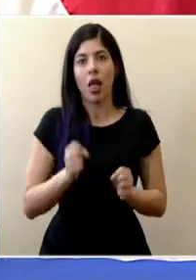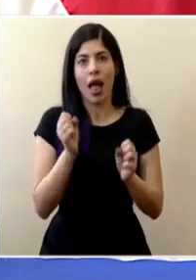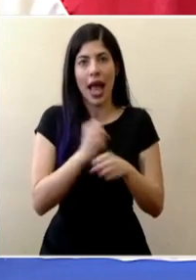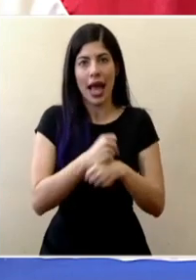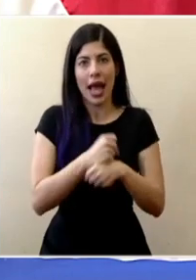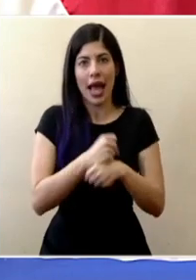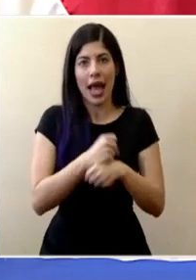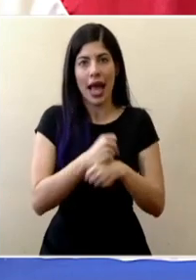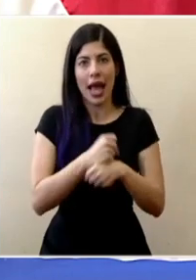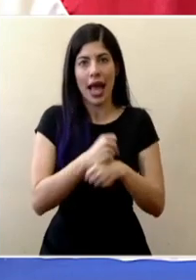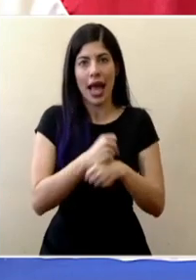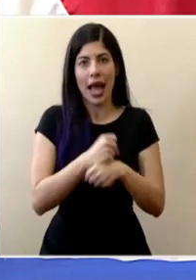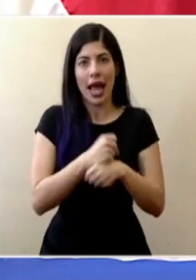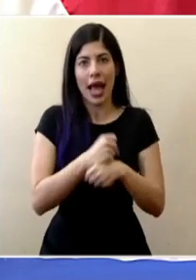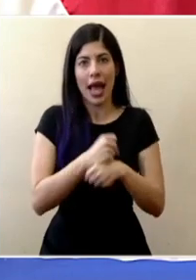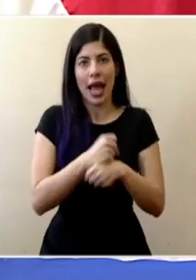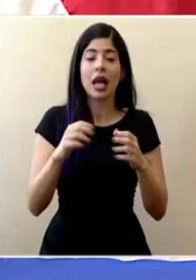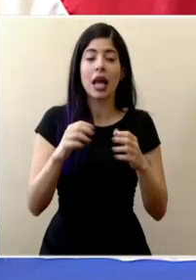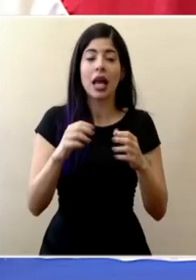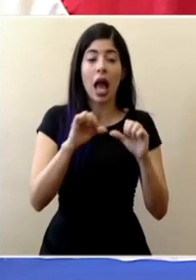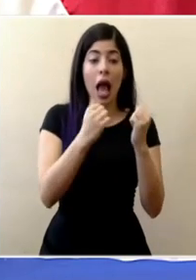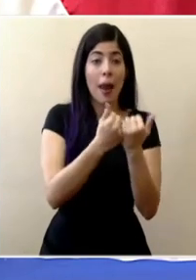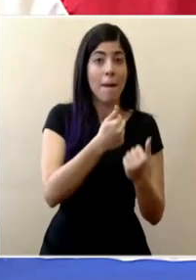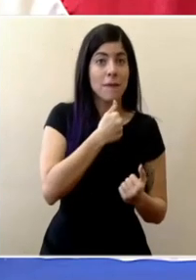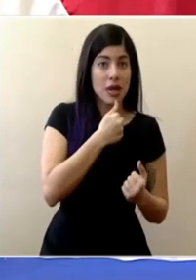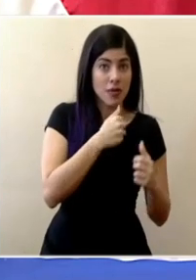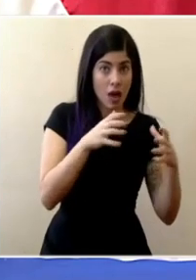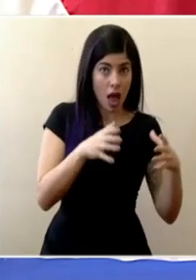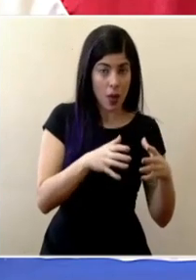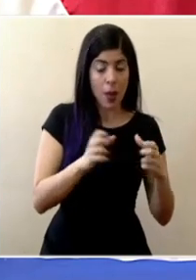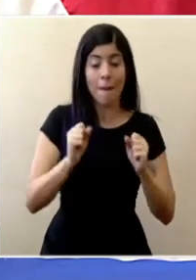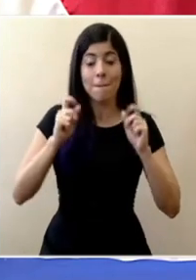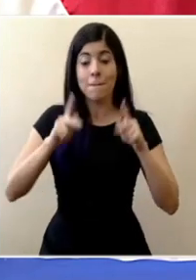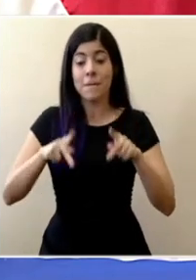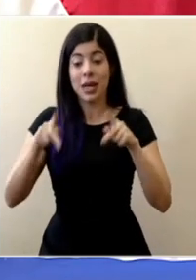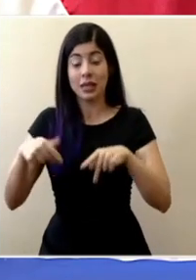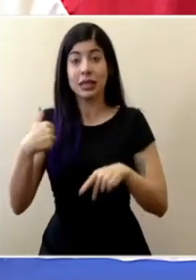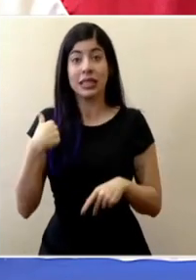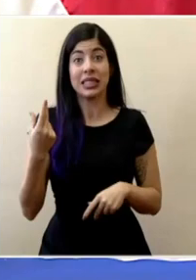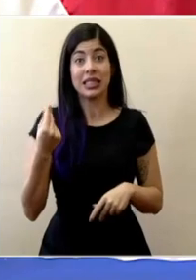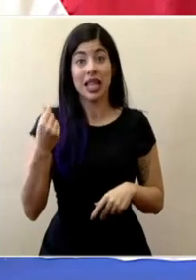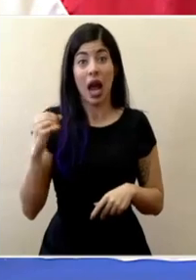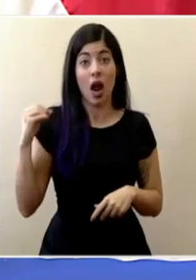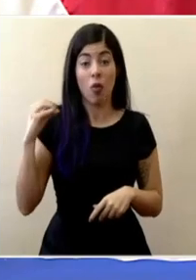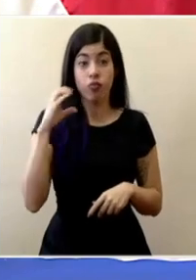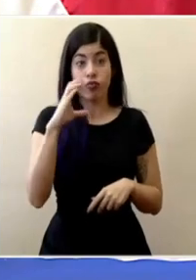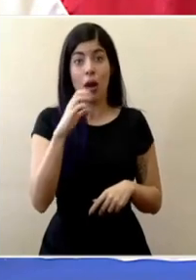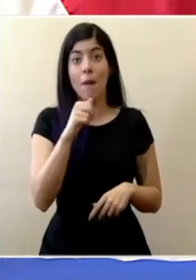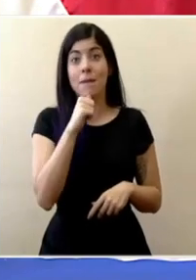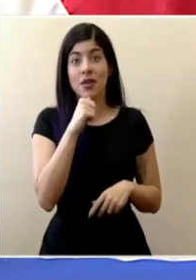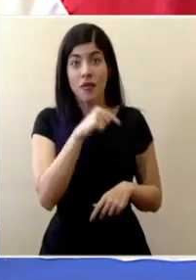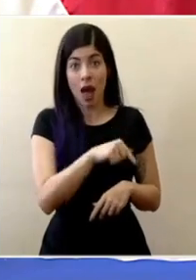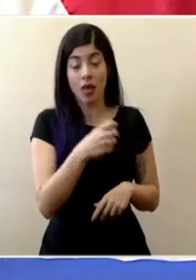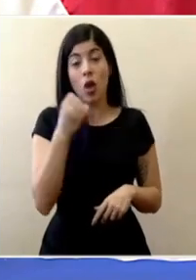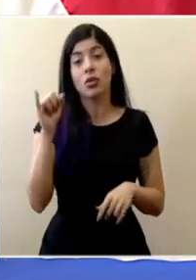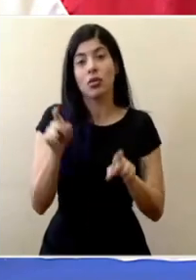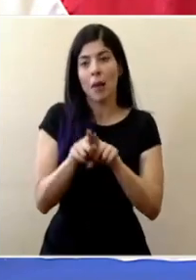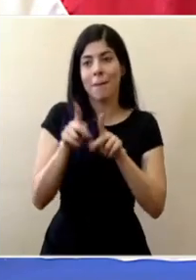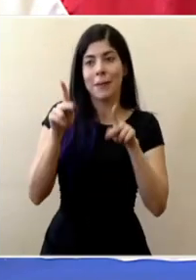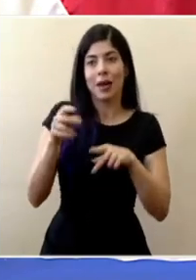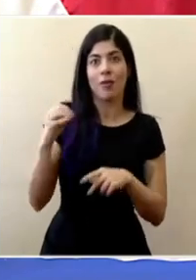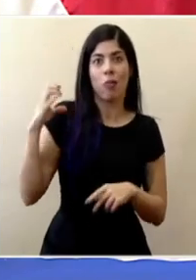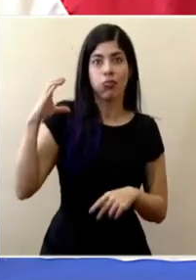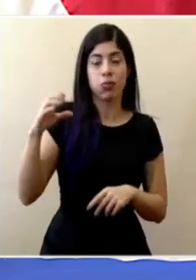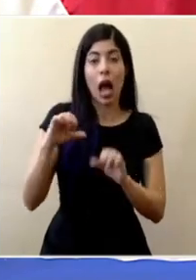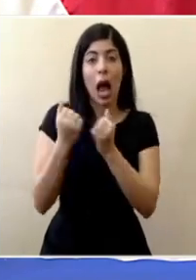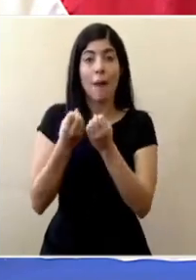se está visualizando que contribuye a esto el sector privado las personas que tienen salarios altos del sector privado quienes tienen salarios altos del